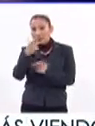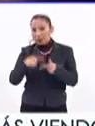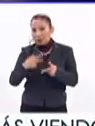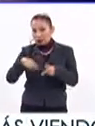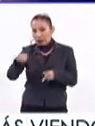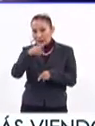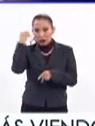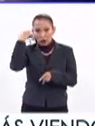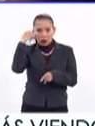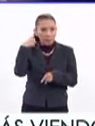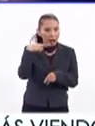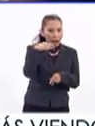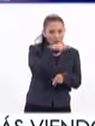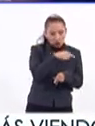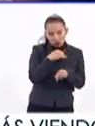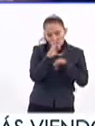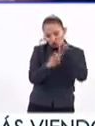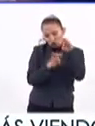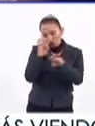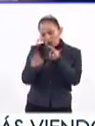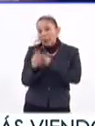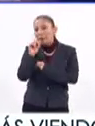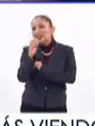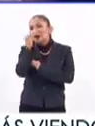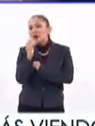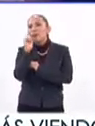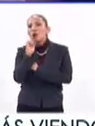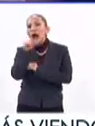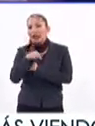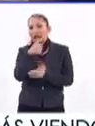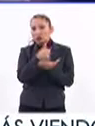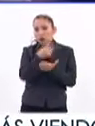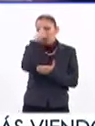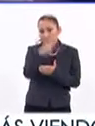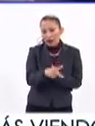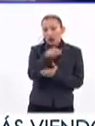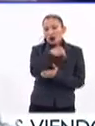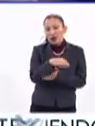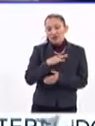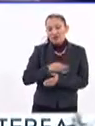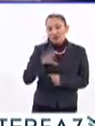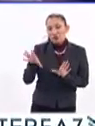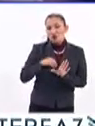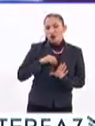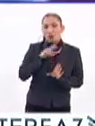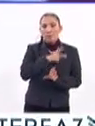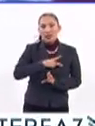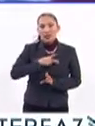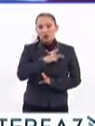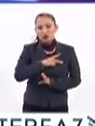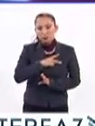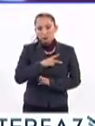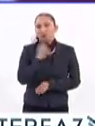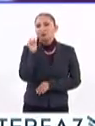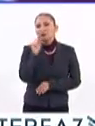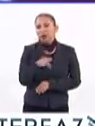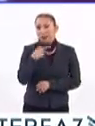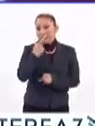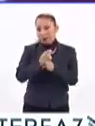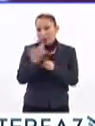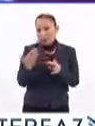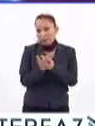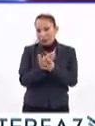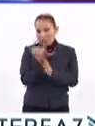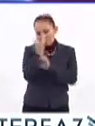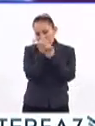pacientes de Oaxaca y Veracruz, además de 29 mujeres en Ciudad de México infectadas con el virus. Como parte de la primera